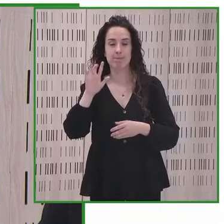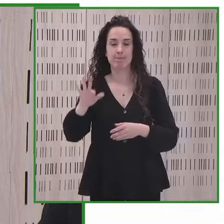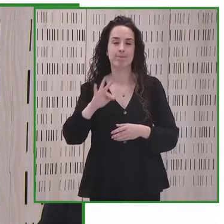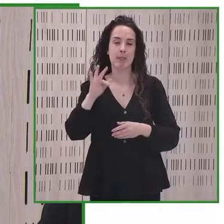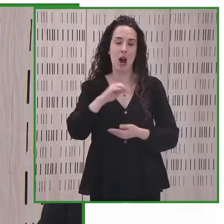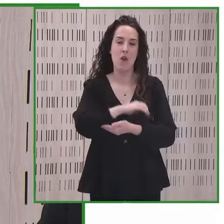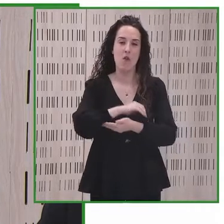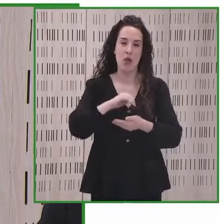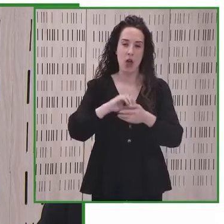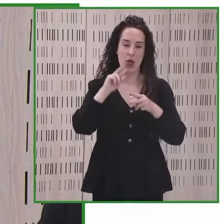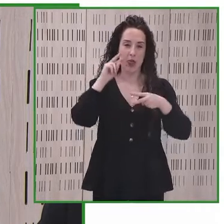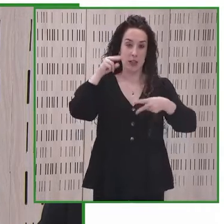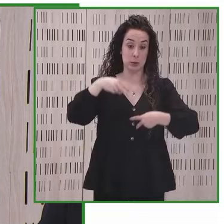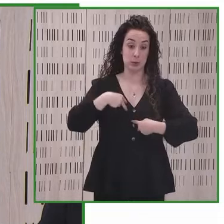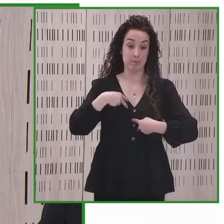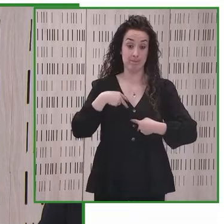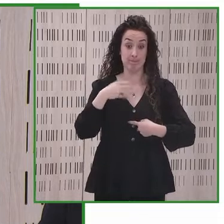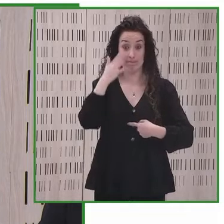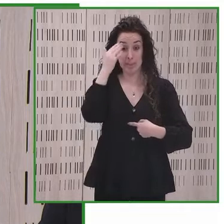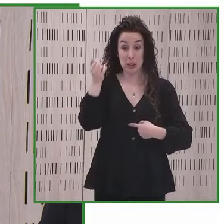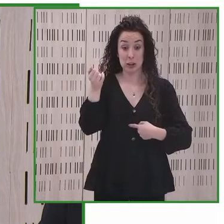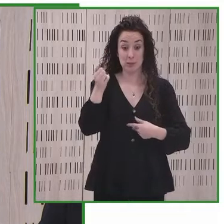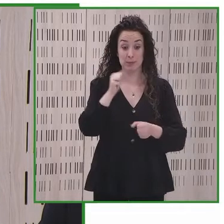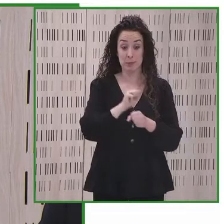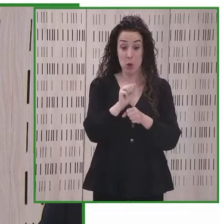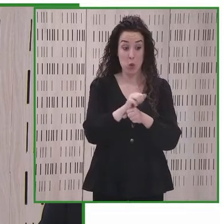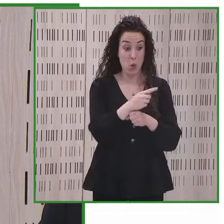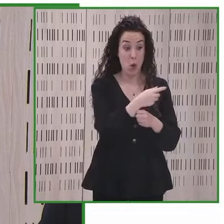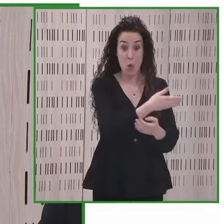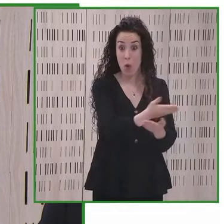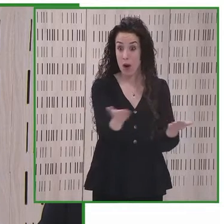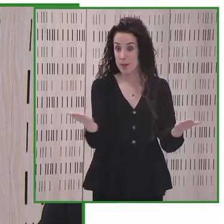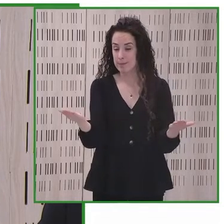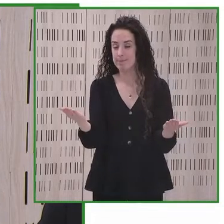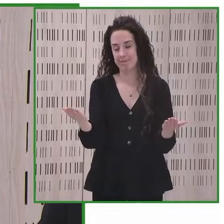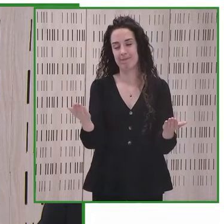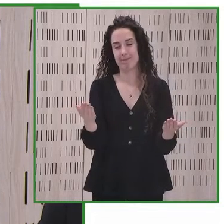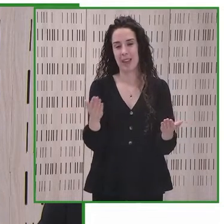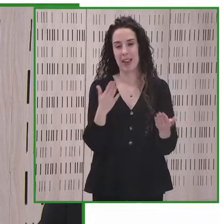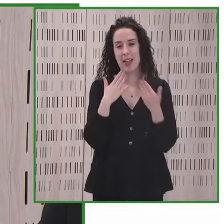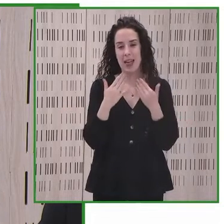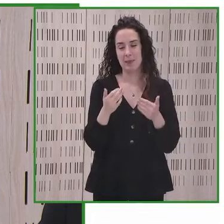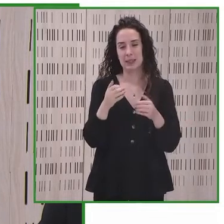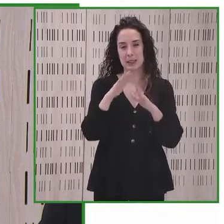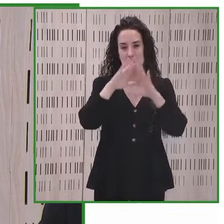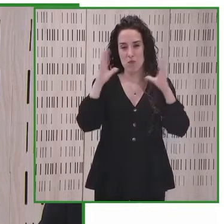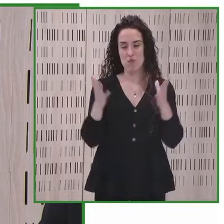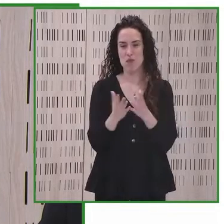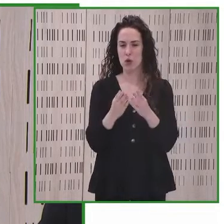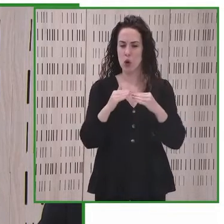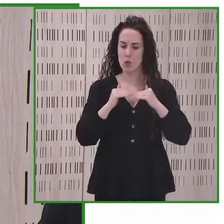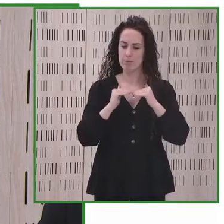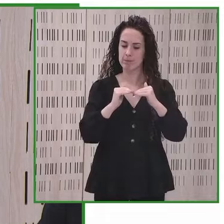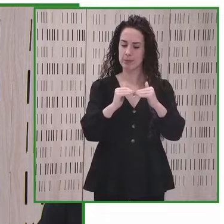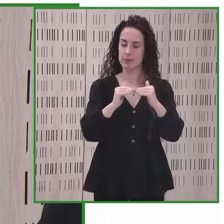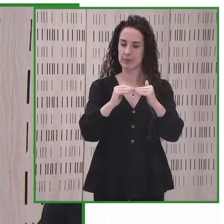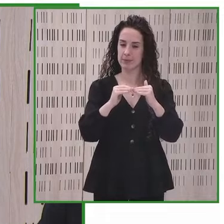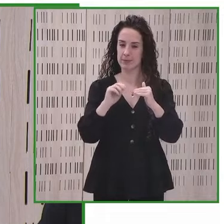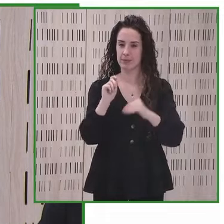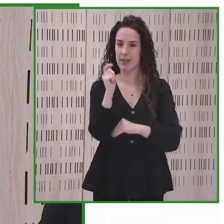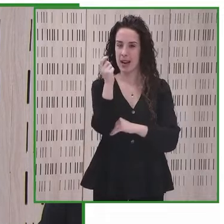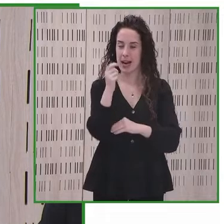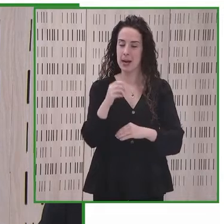porque vuestra labor contribuye a que tengamos un mundo más justo y más igualitario. Estoy segura de que